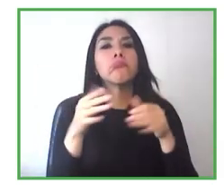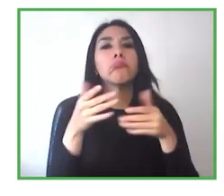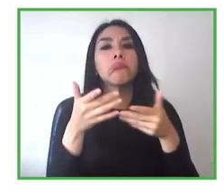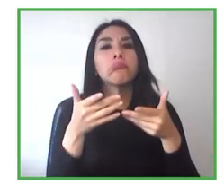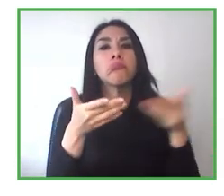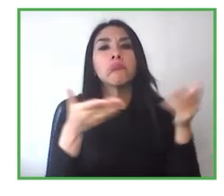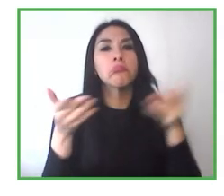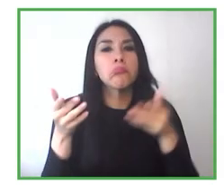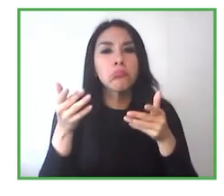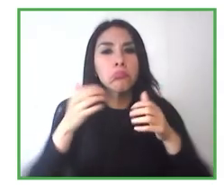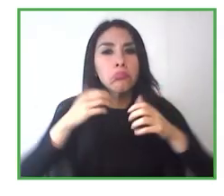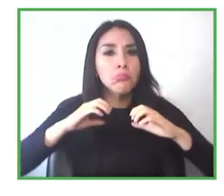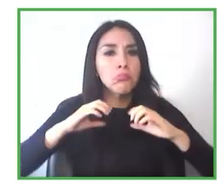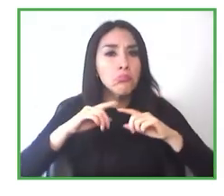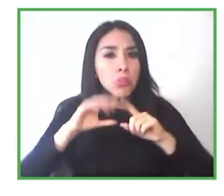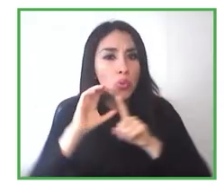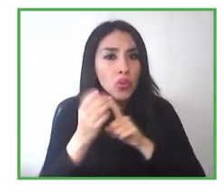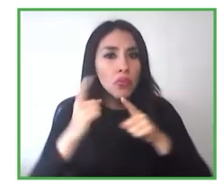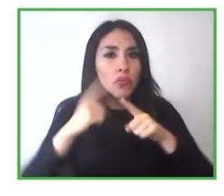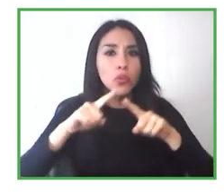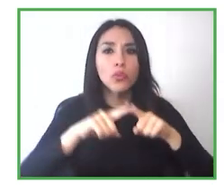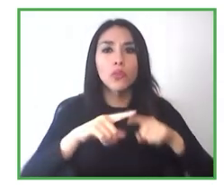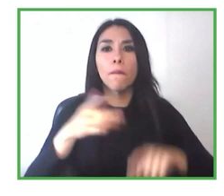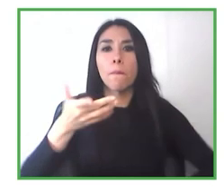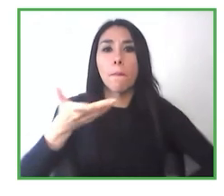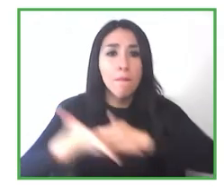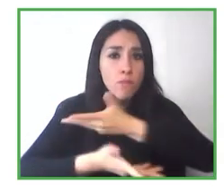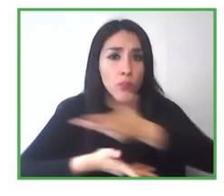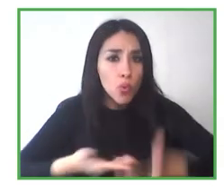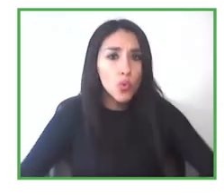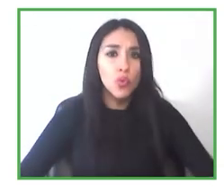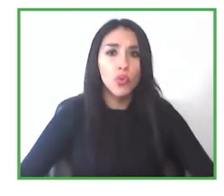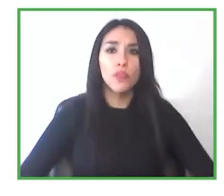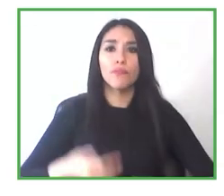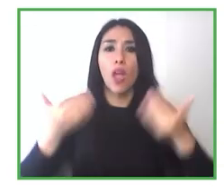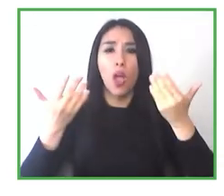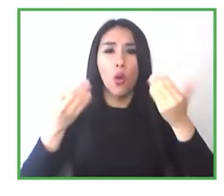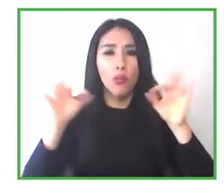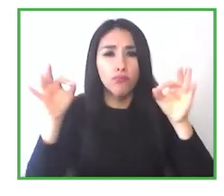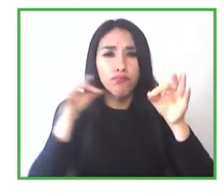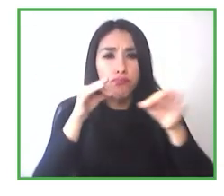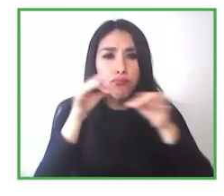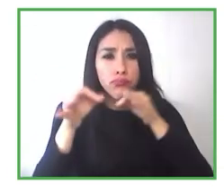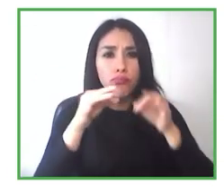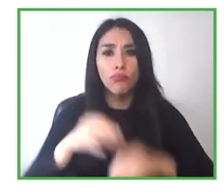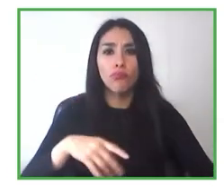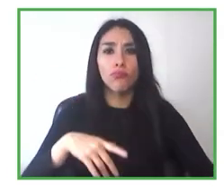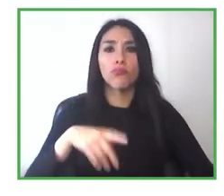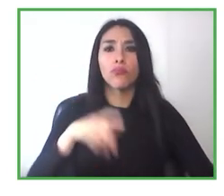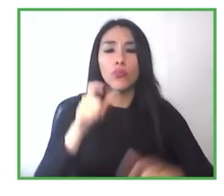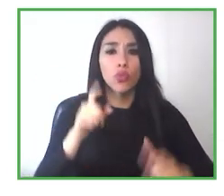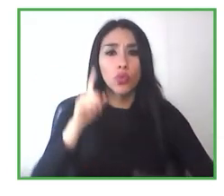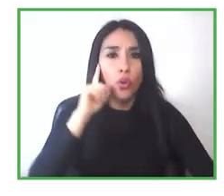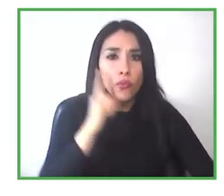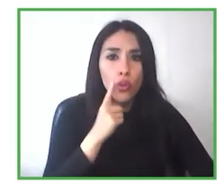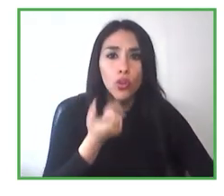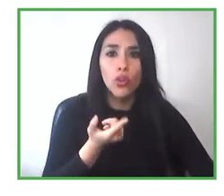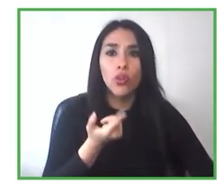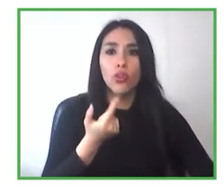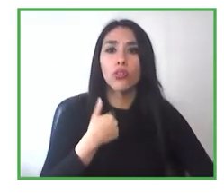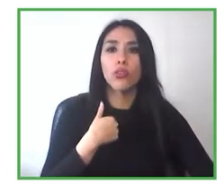persona sorda, a una persona con discapacidad intelectual, acordar periodos de tiempo en el cual puedan hacer